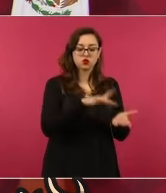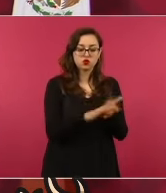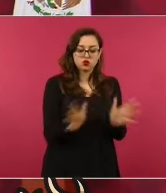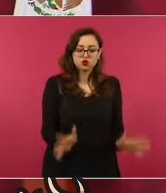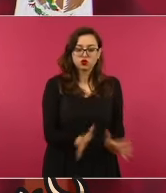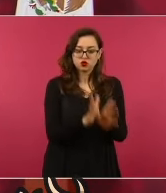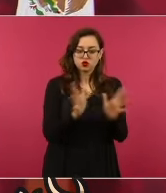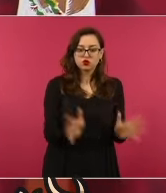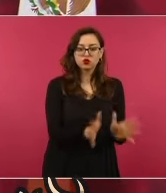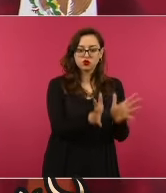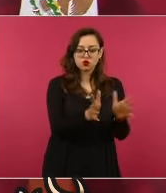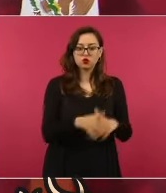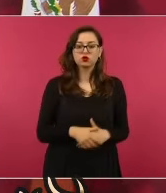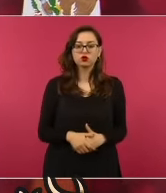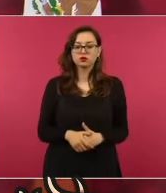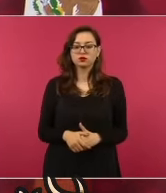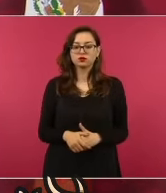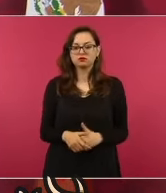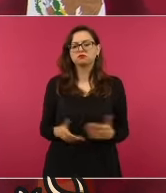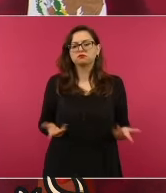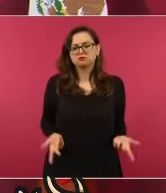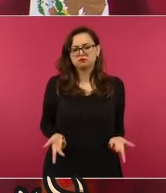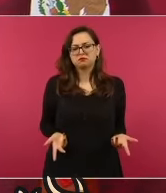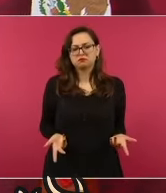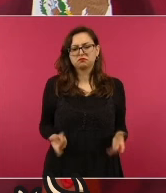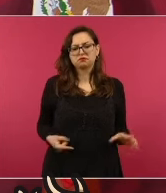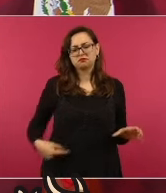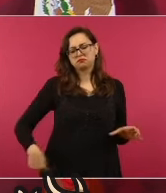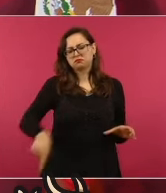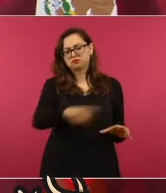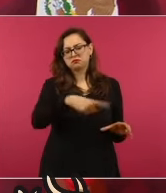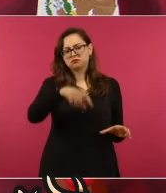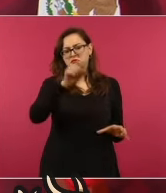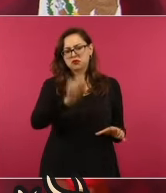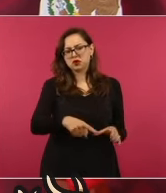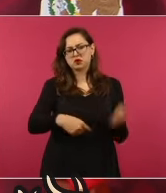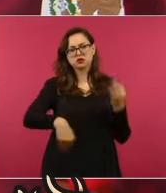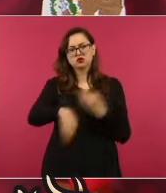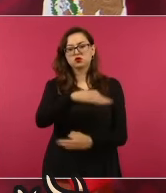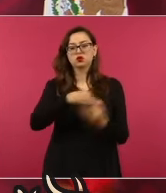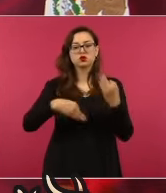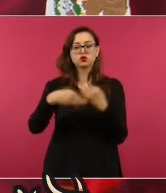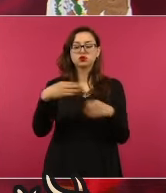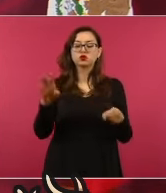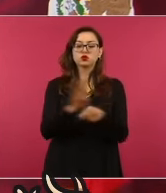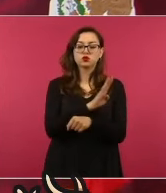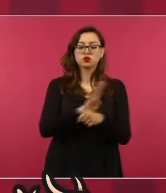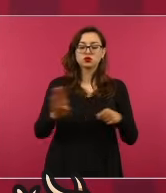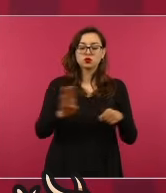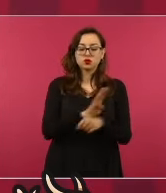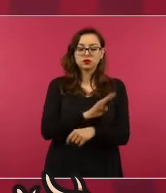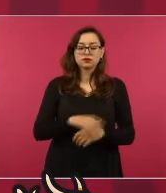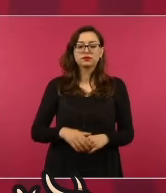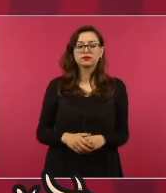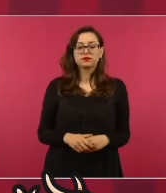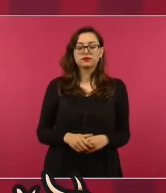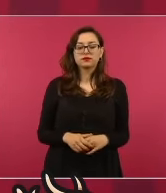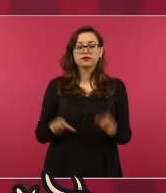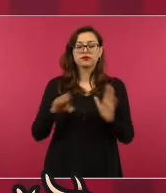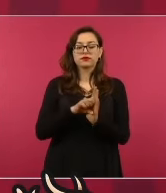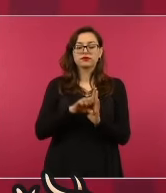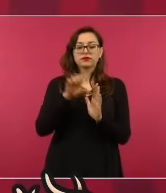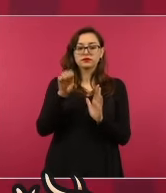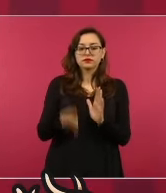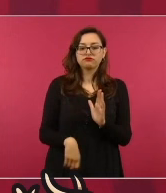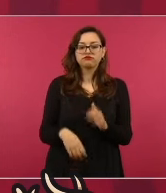para beneficio de todo el pueblo. Por ejemplo, para